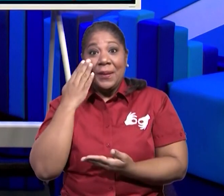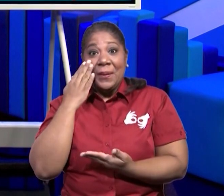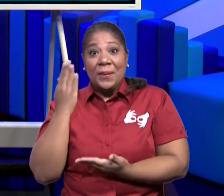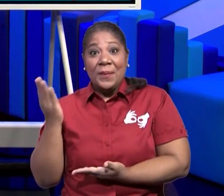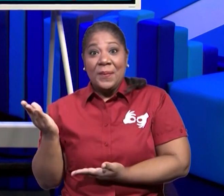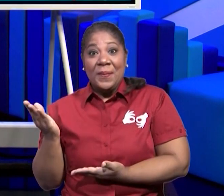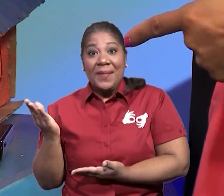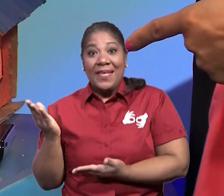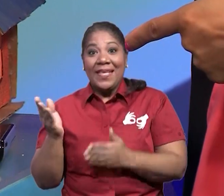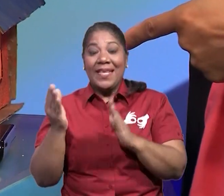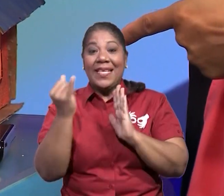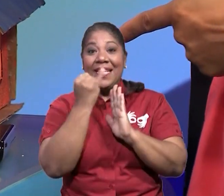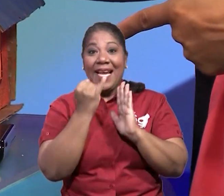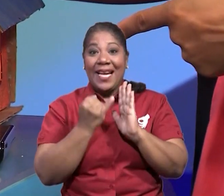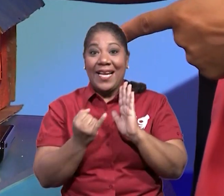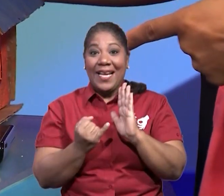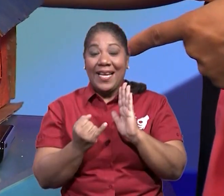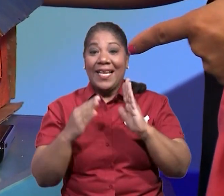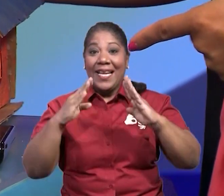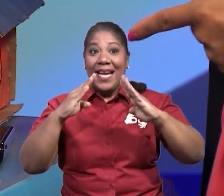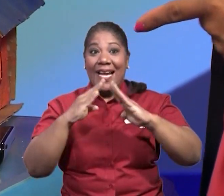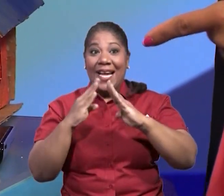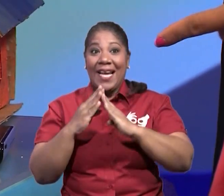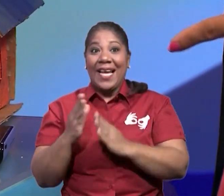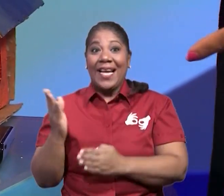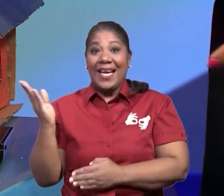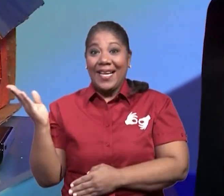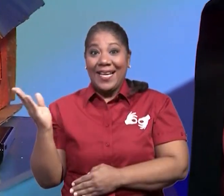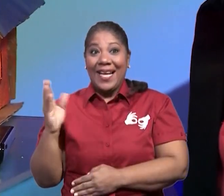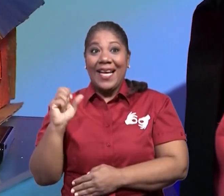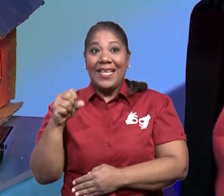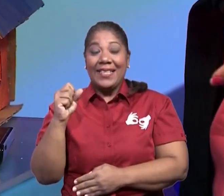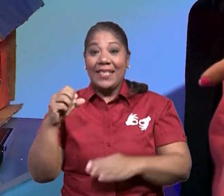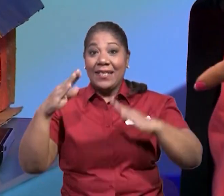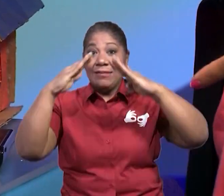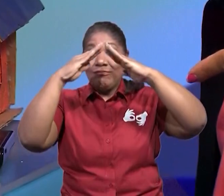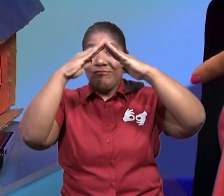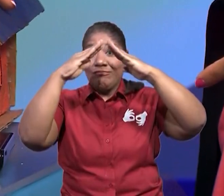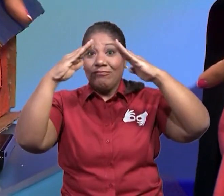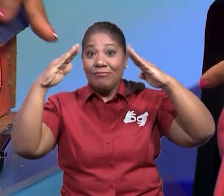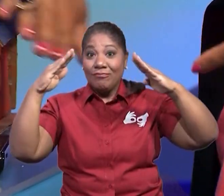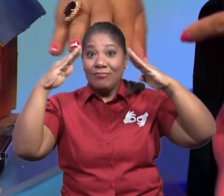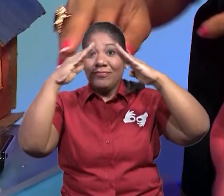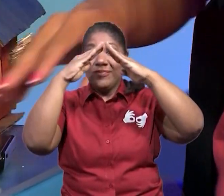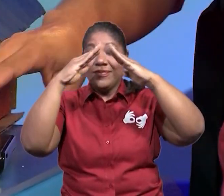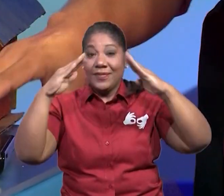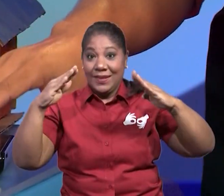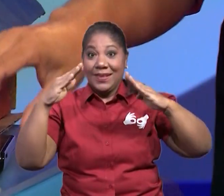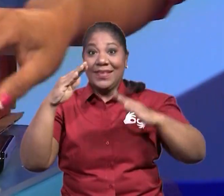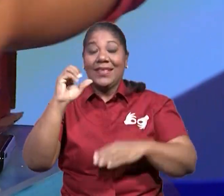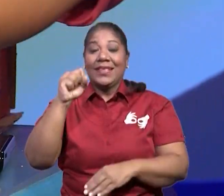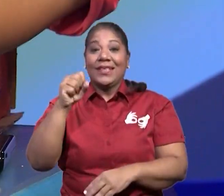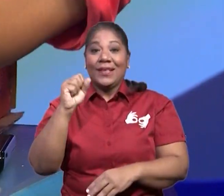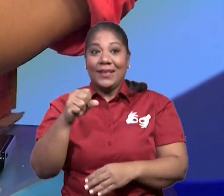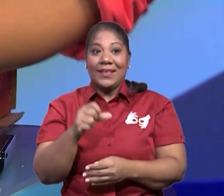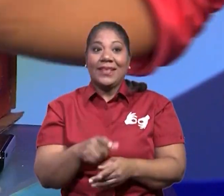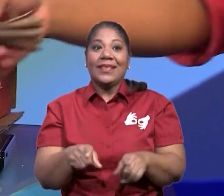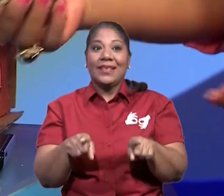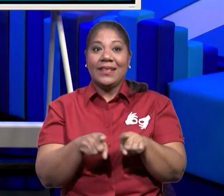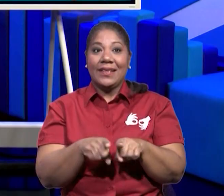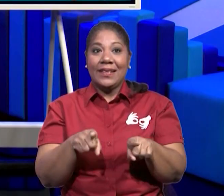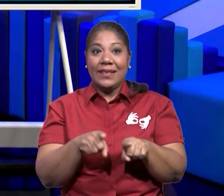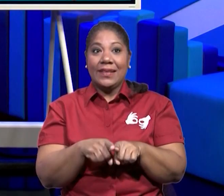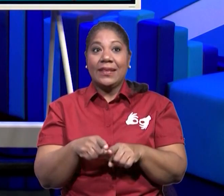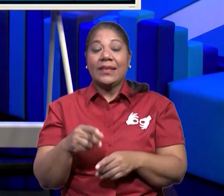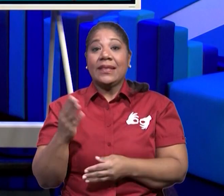imagen de una casa de cemento con un techo de zinc. También aquí